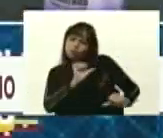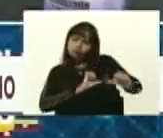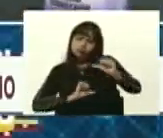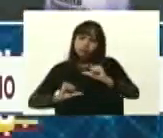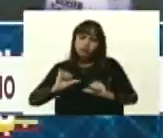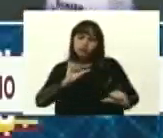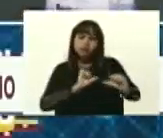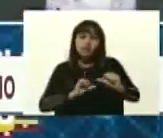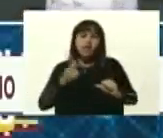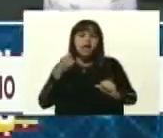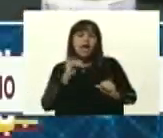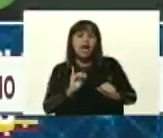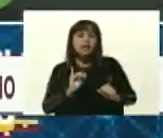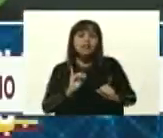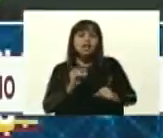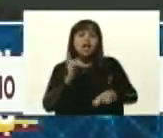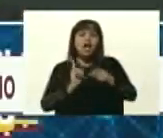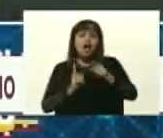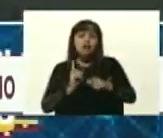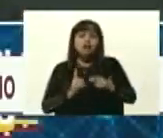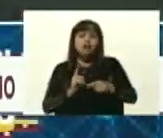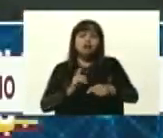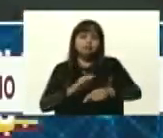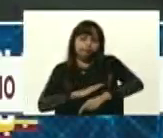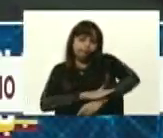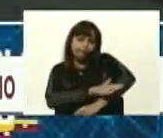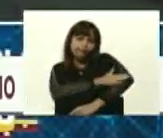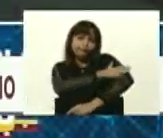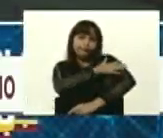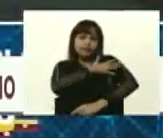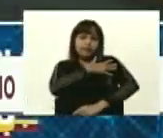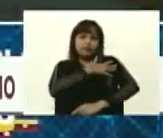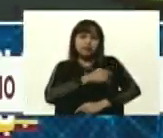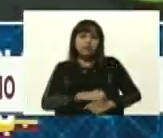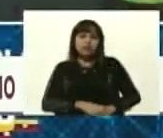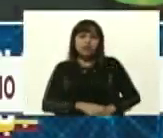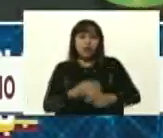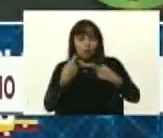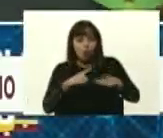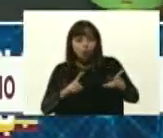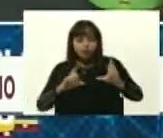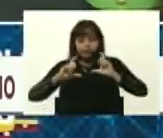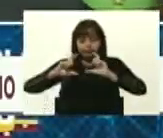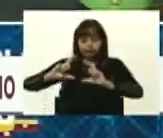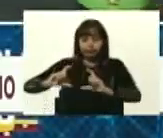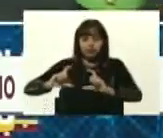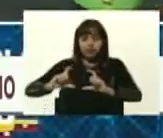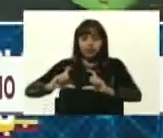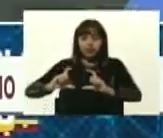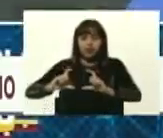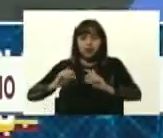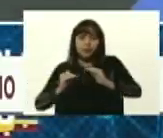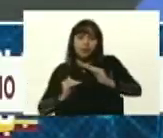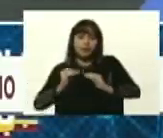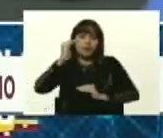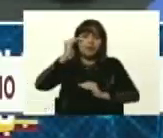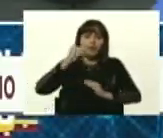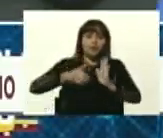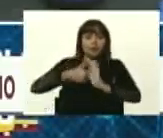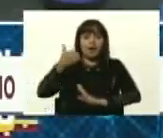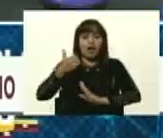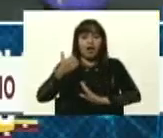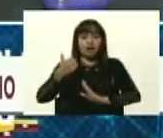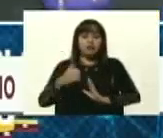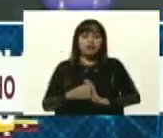utiliza para afecciones de piel preferiblemente. Tenemos otra presentación con un grado mayor de oxidación